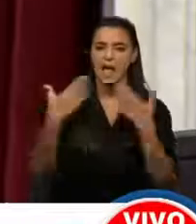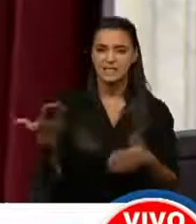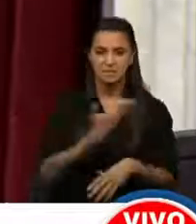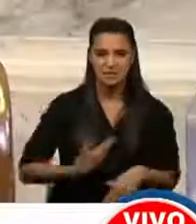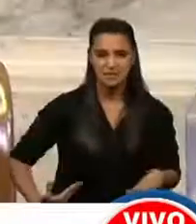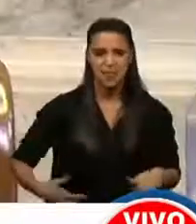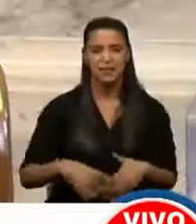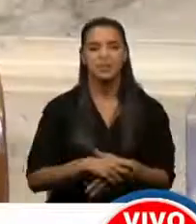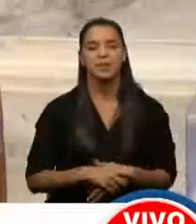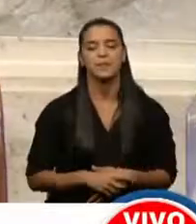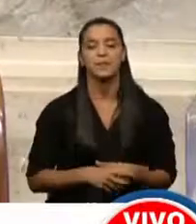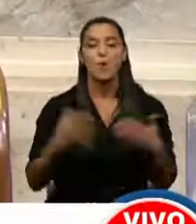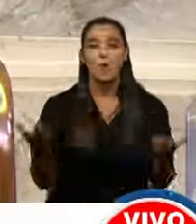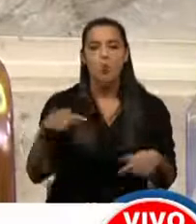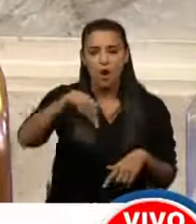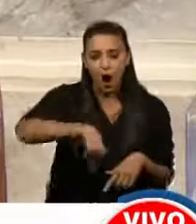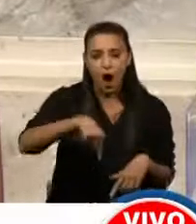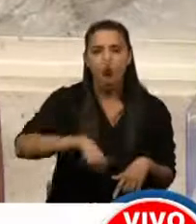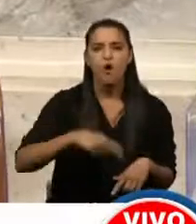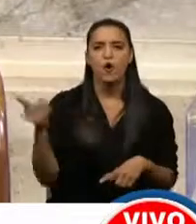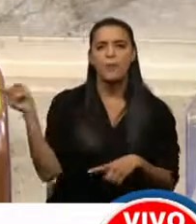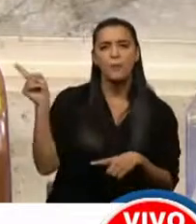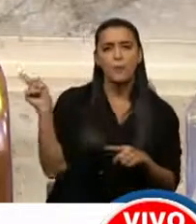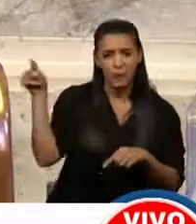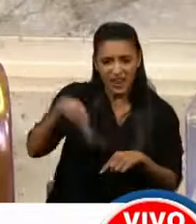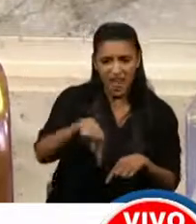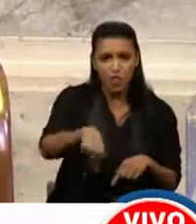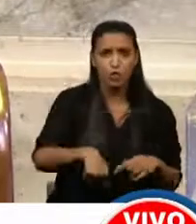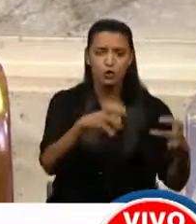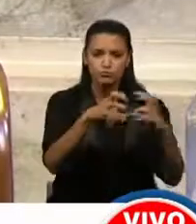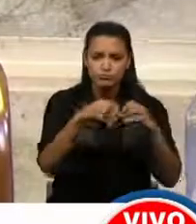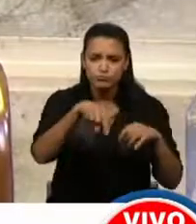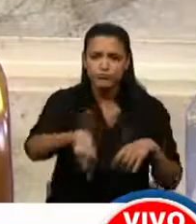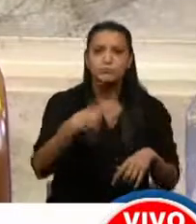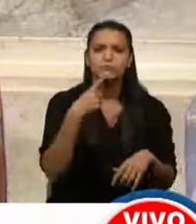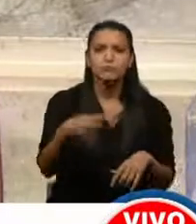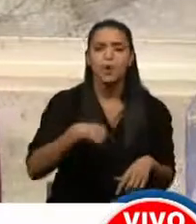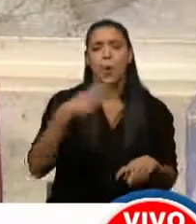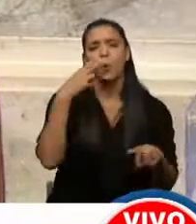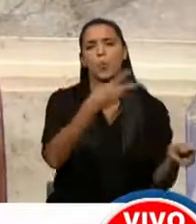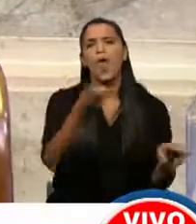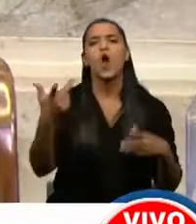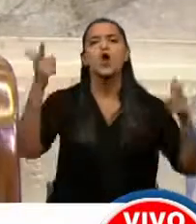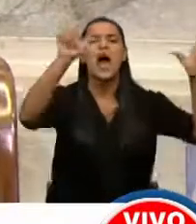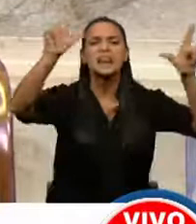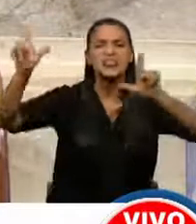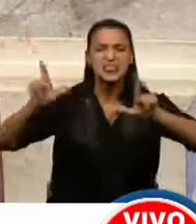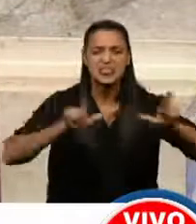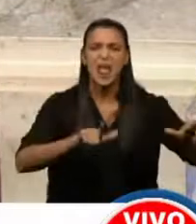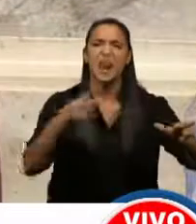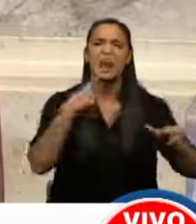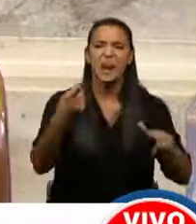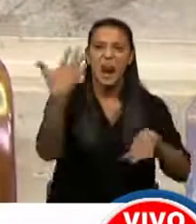presidente. Bueno, viniendo para hoy aquí a esta sesión, me encontré, lo deben haber visto todos, esos carteles en la calle que